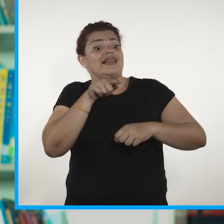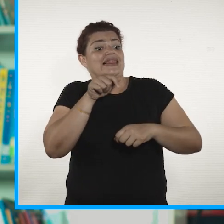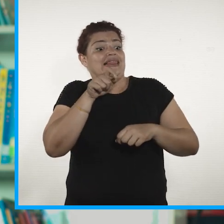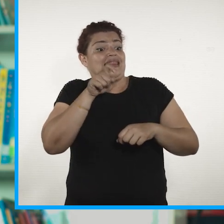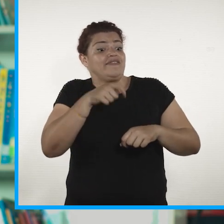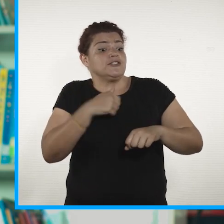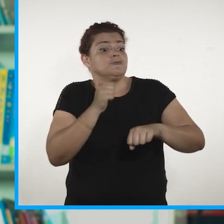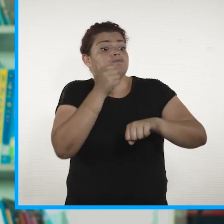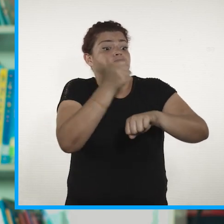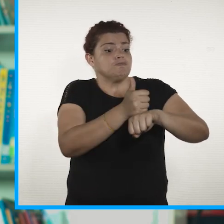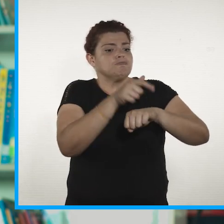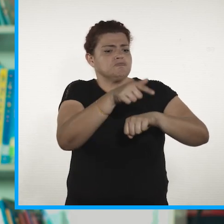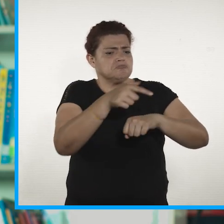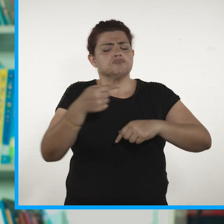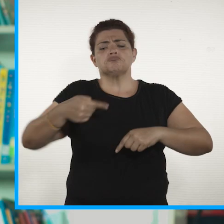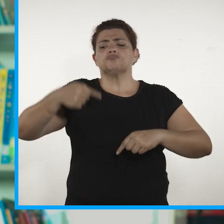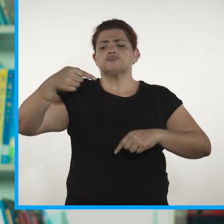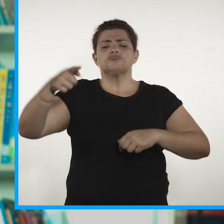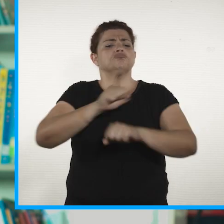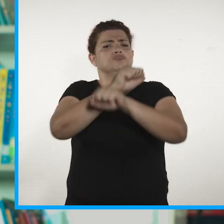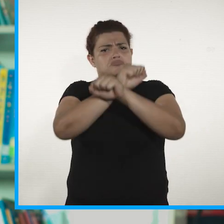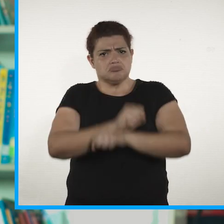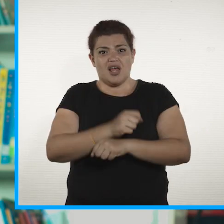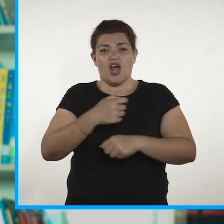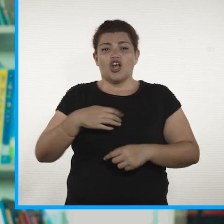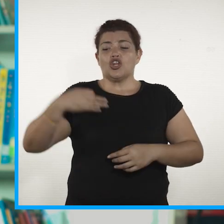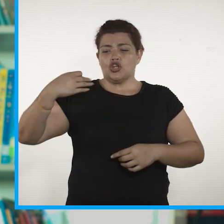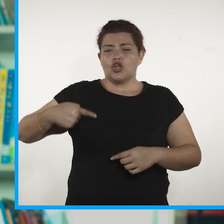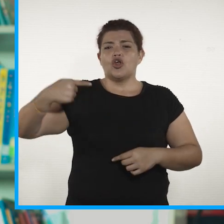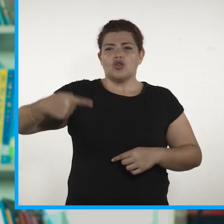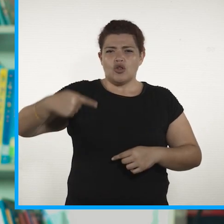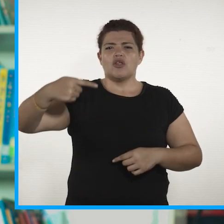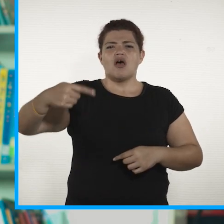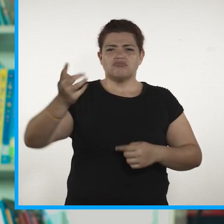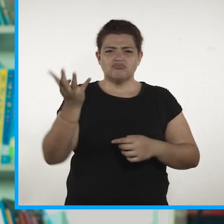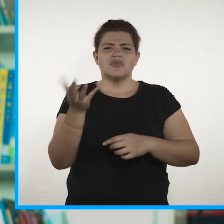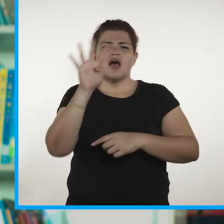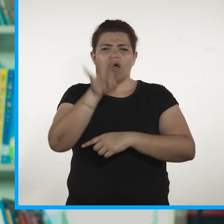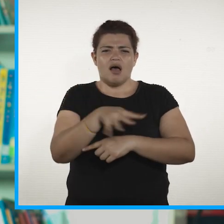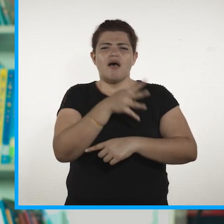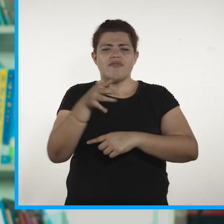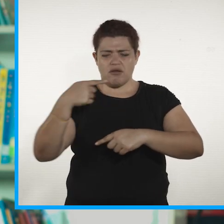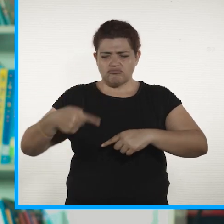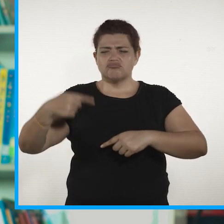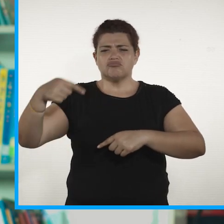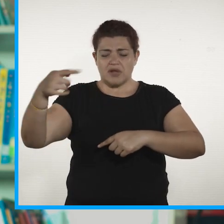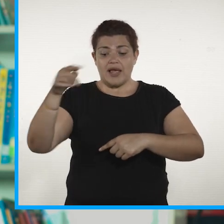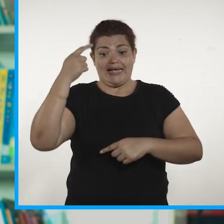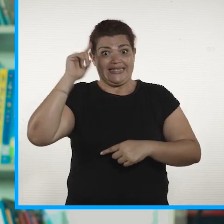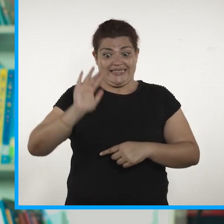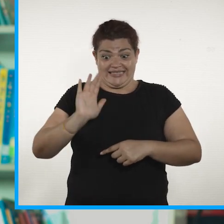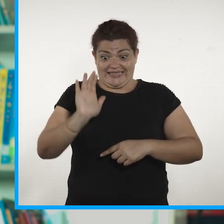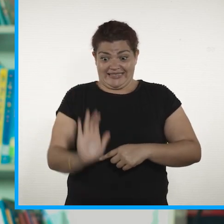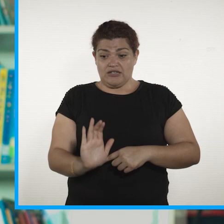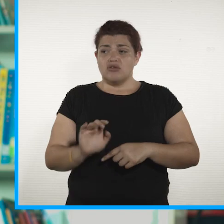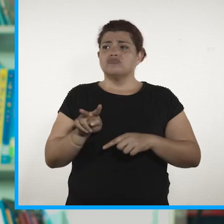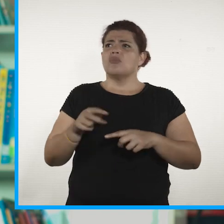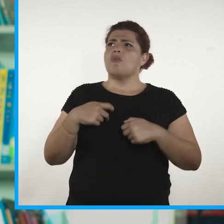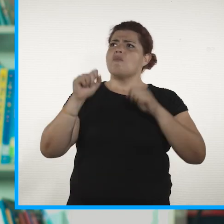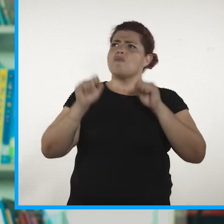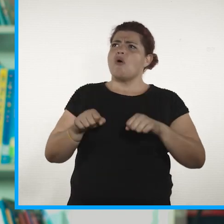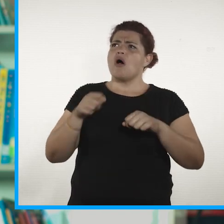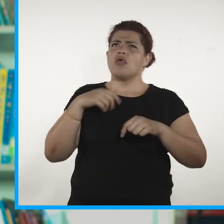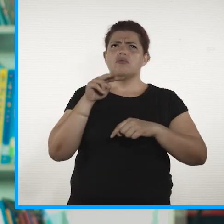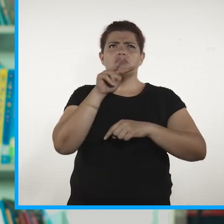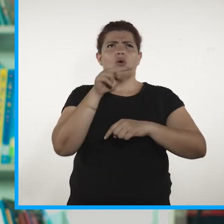de establecer una rutina, una agenda diaria porque eso le dará al niño las